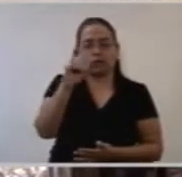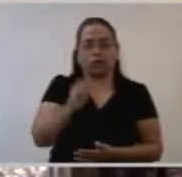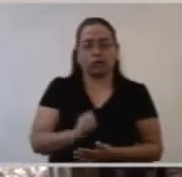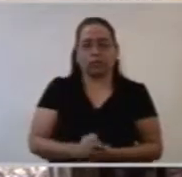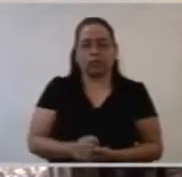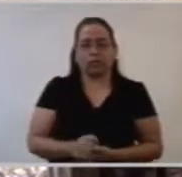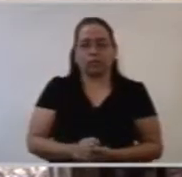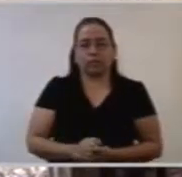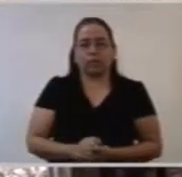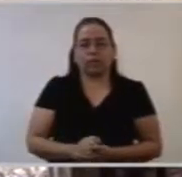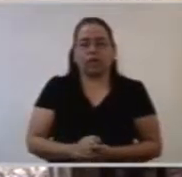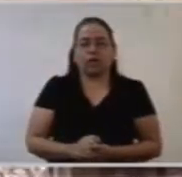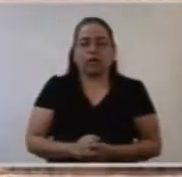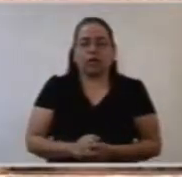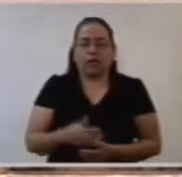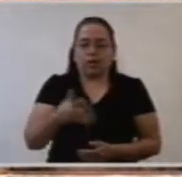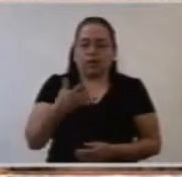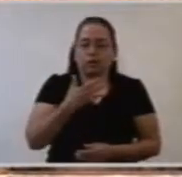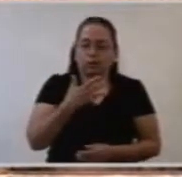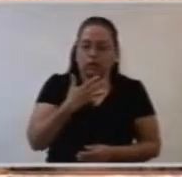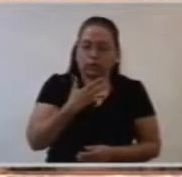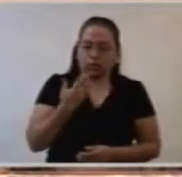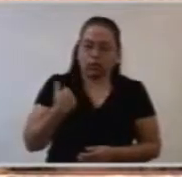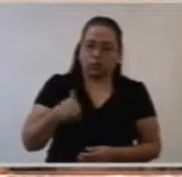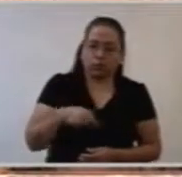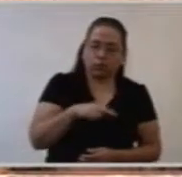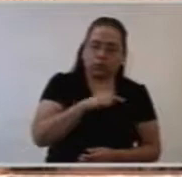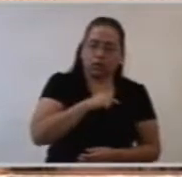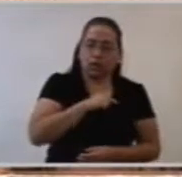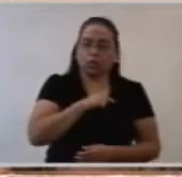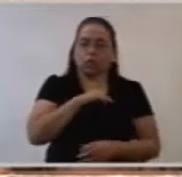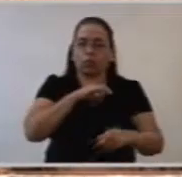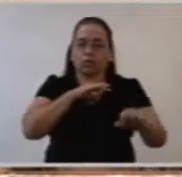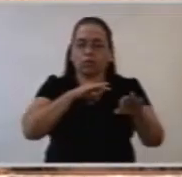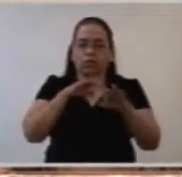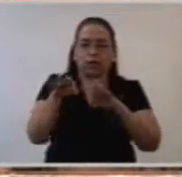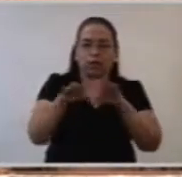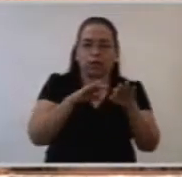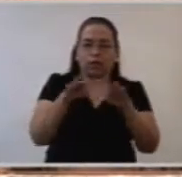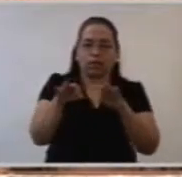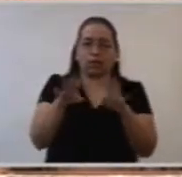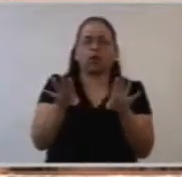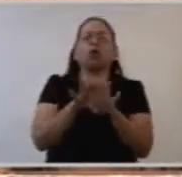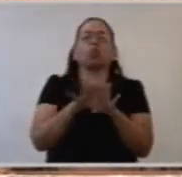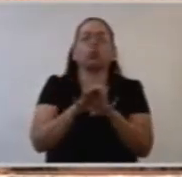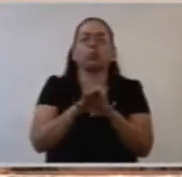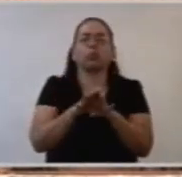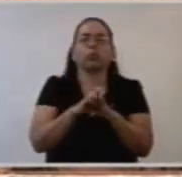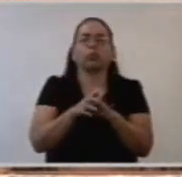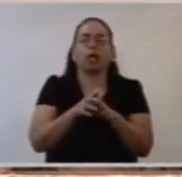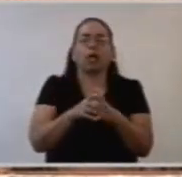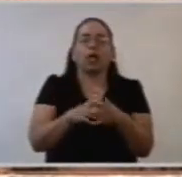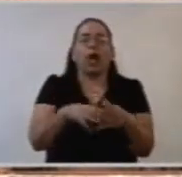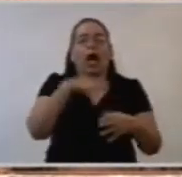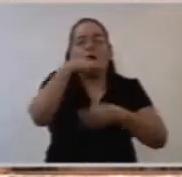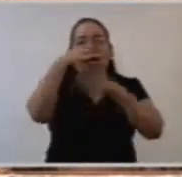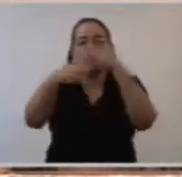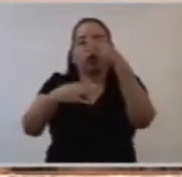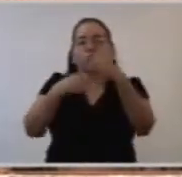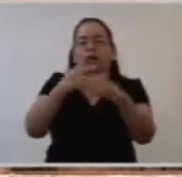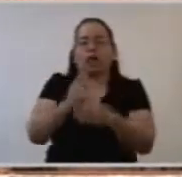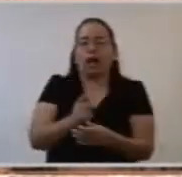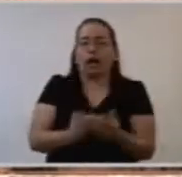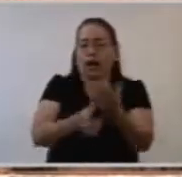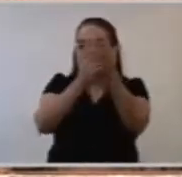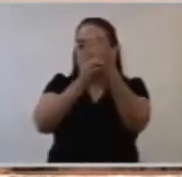Palabra, pero sobre todo por la acción del Espíritu Santo. Ya decía